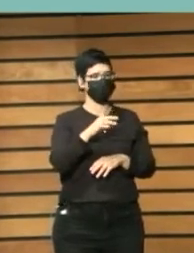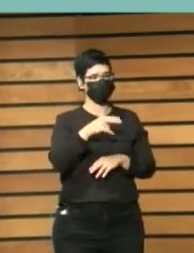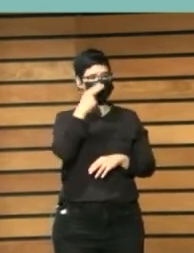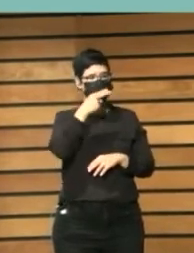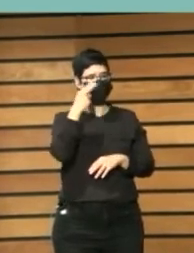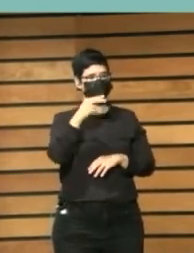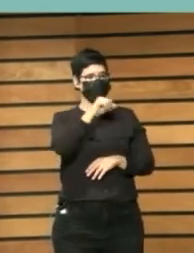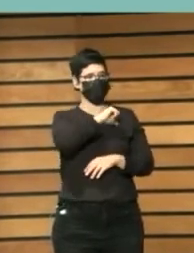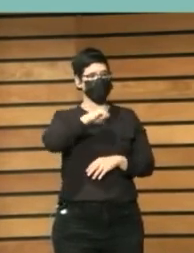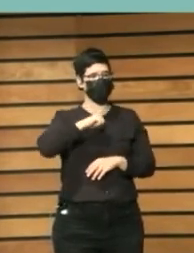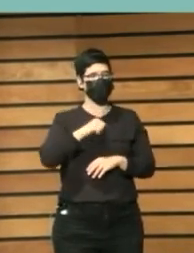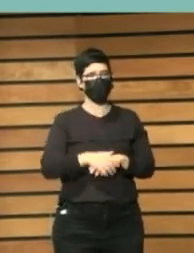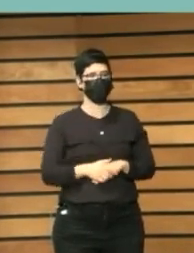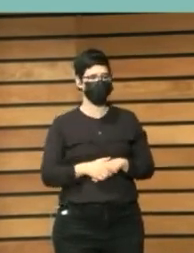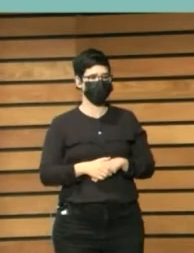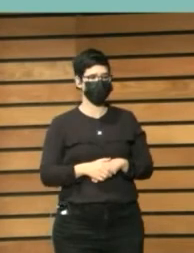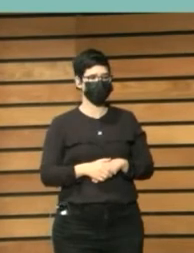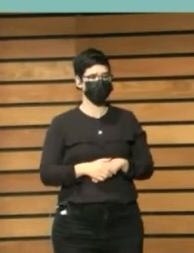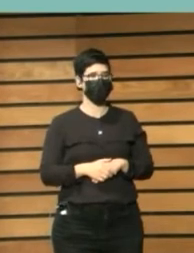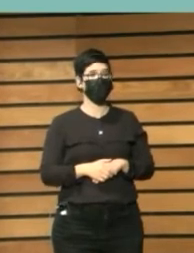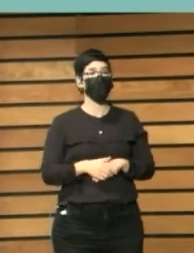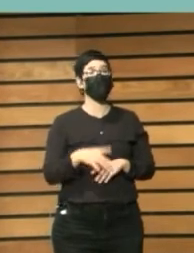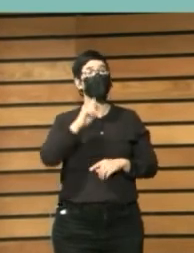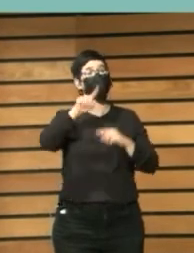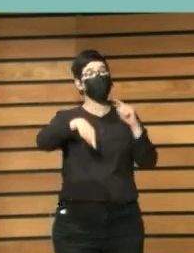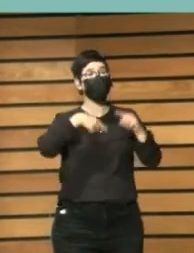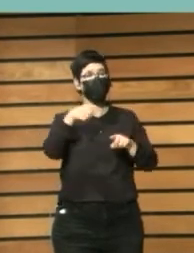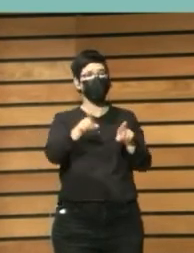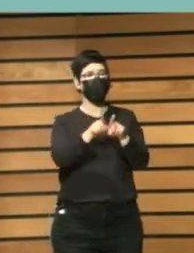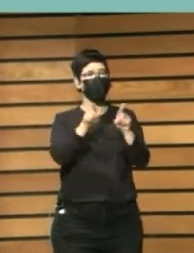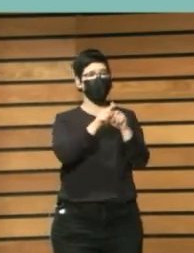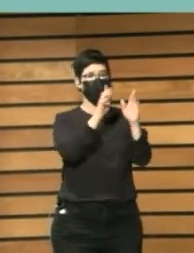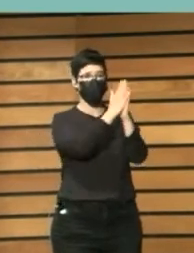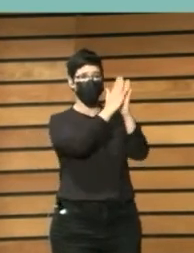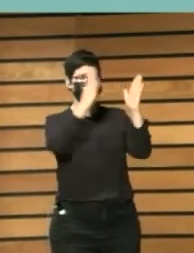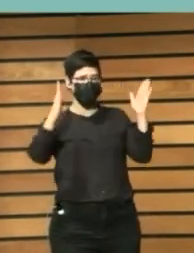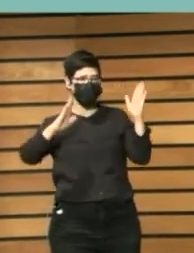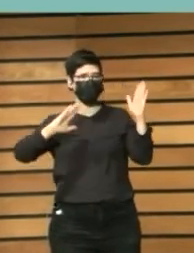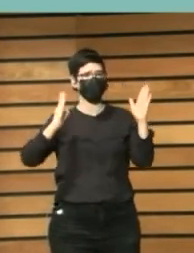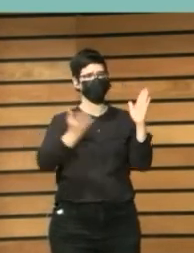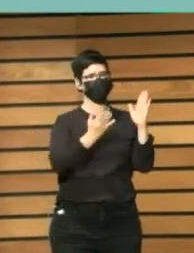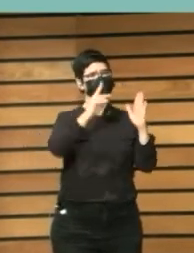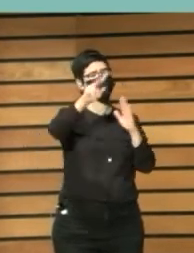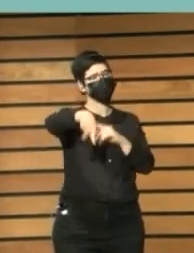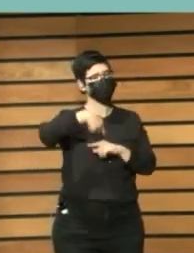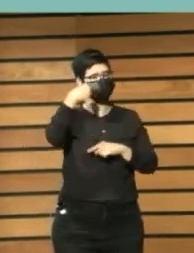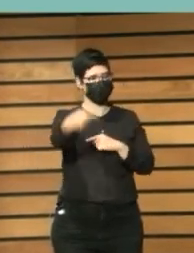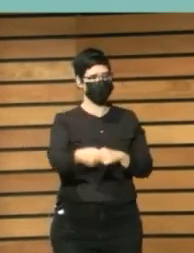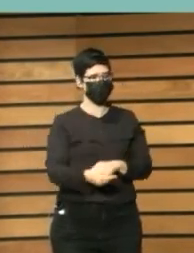Pero después La biblioteca Tiene una serie De efectos secundarios A su vez Como por ejemplo